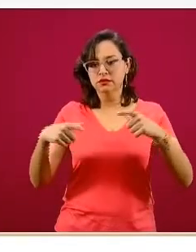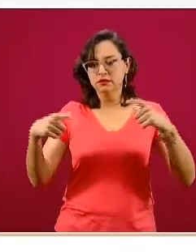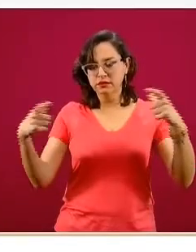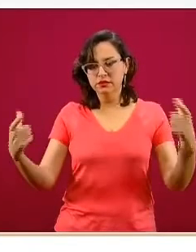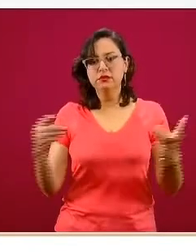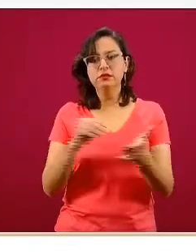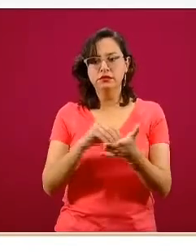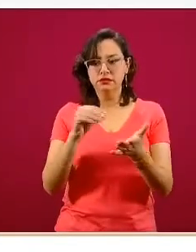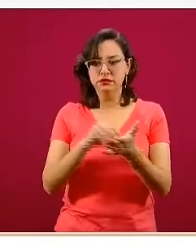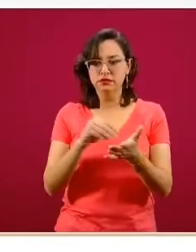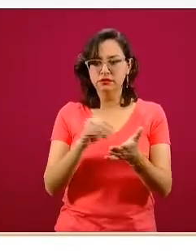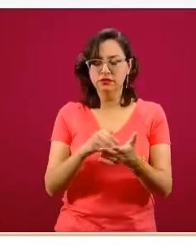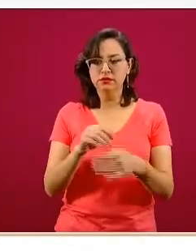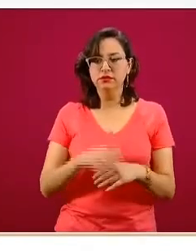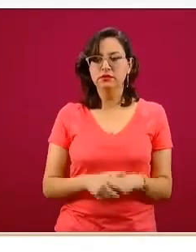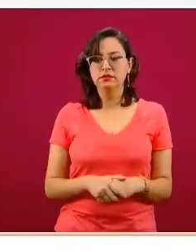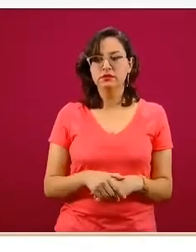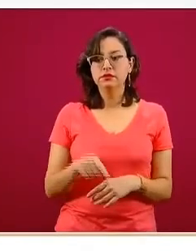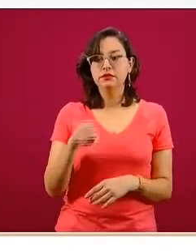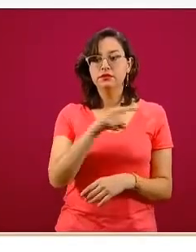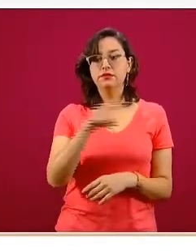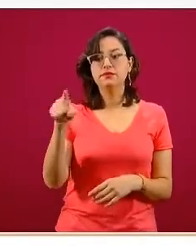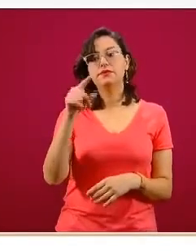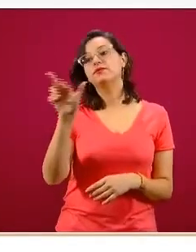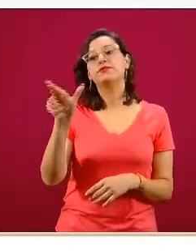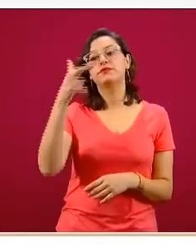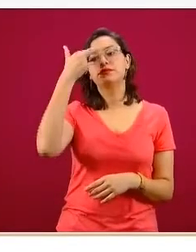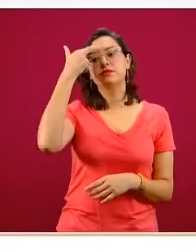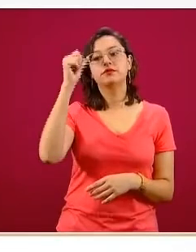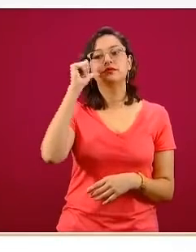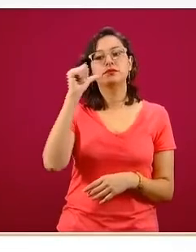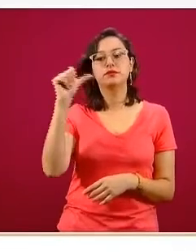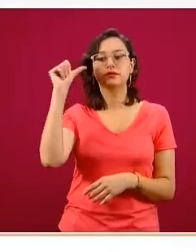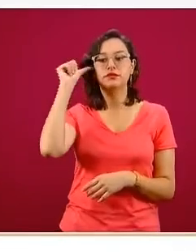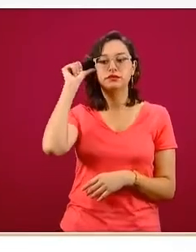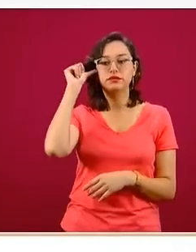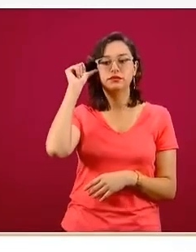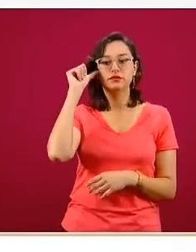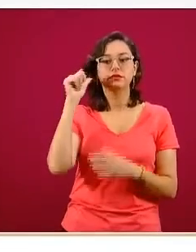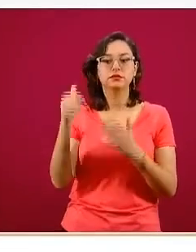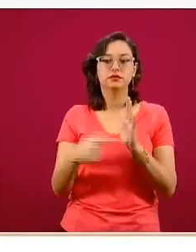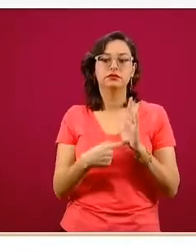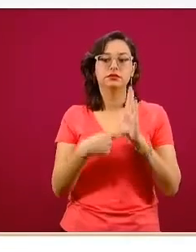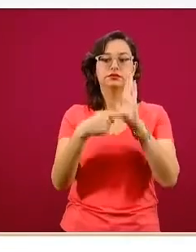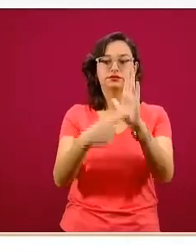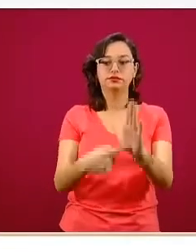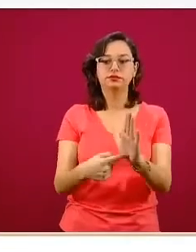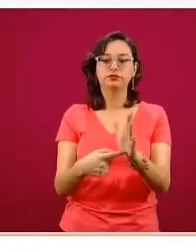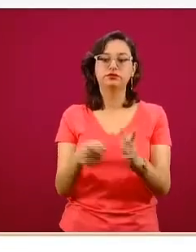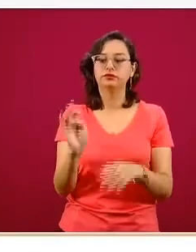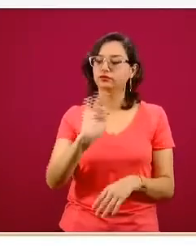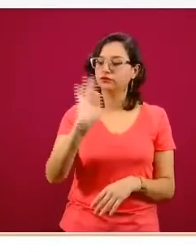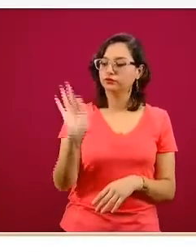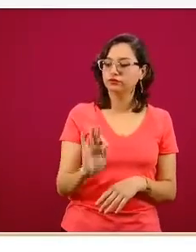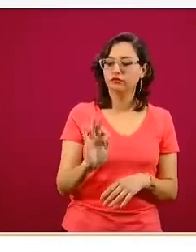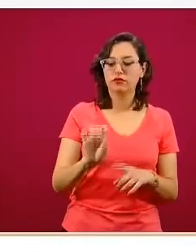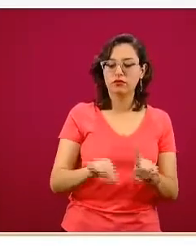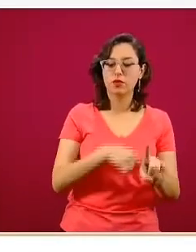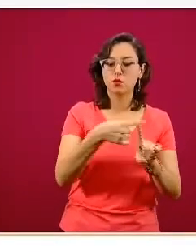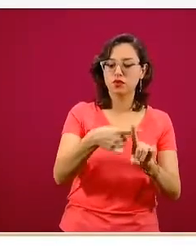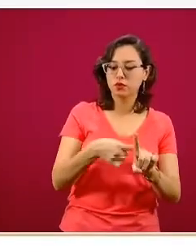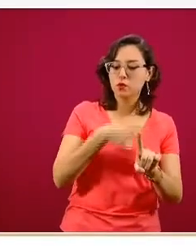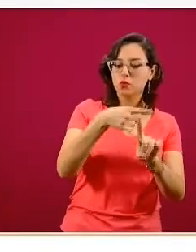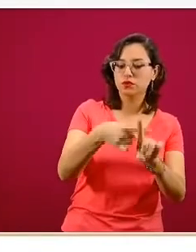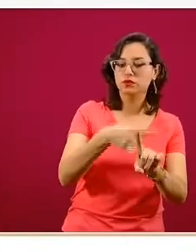incrementándose. Si recuerdan, el día de ayer precisamente presentamos cómo iba el porcentaje de positividad, si